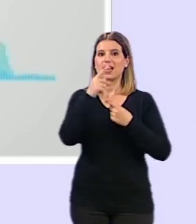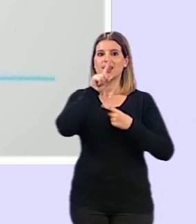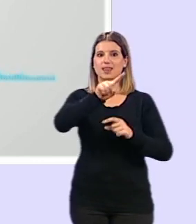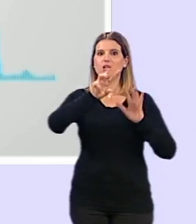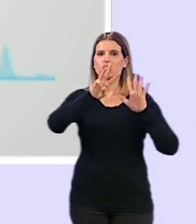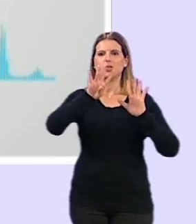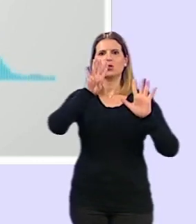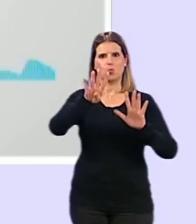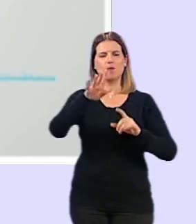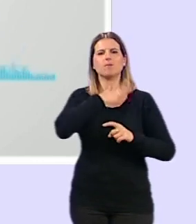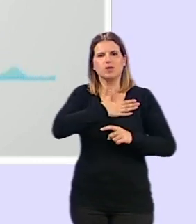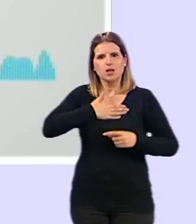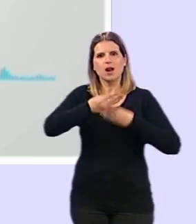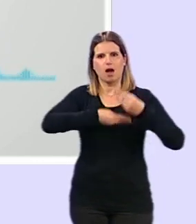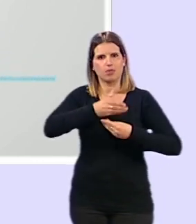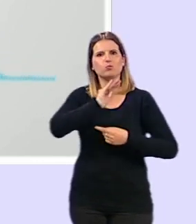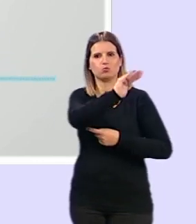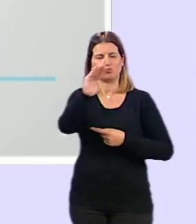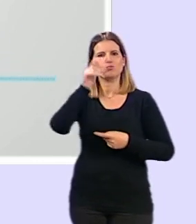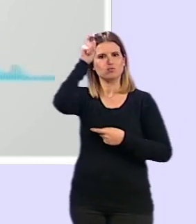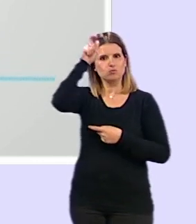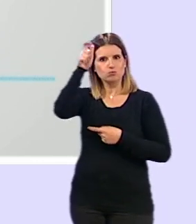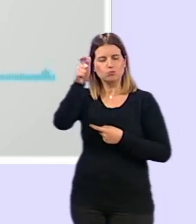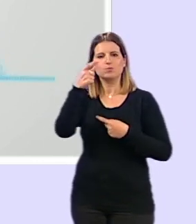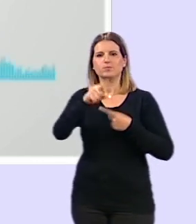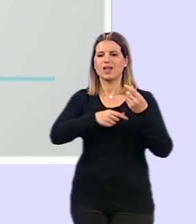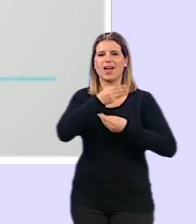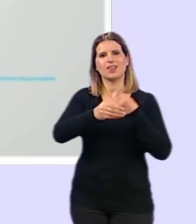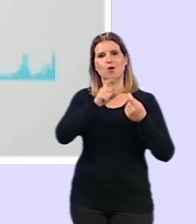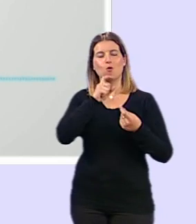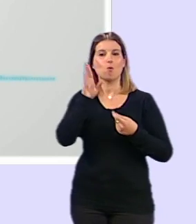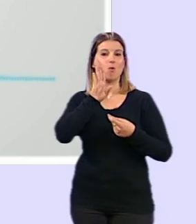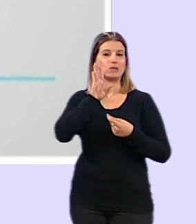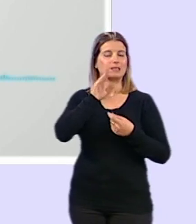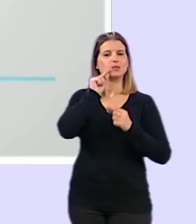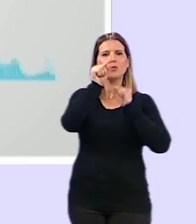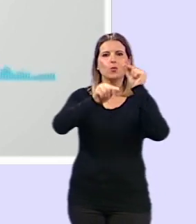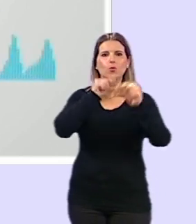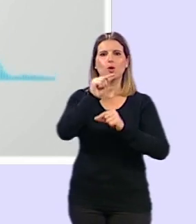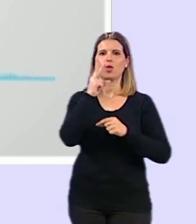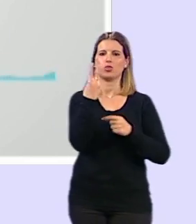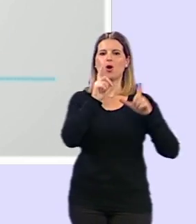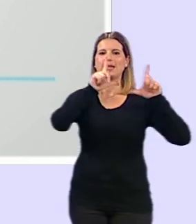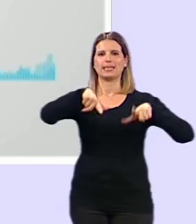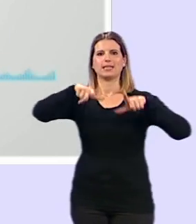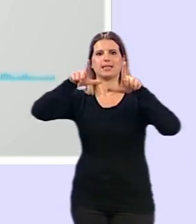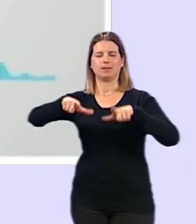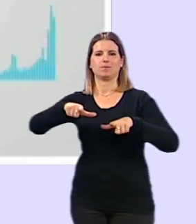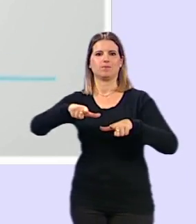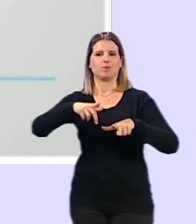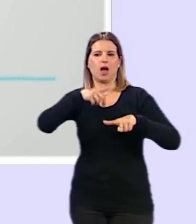han aceptado llevarlo a cabo en sus municipios, realizando así la desinfección de dos instalaciones municipales en uso